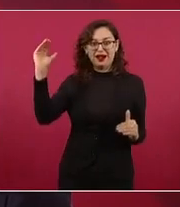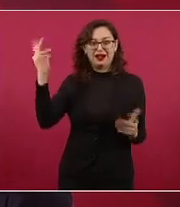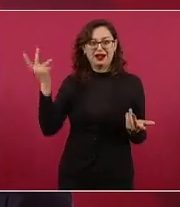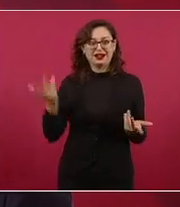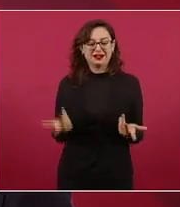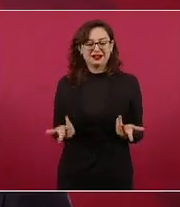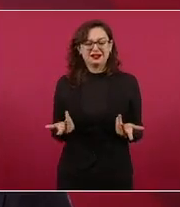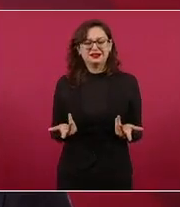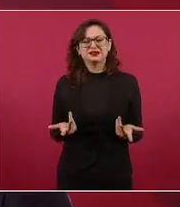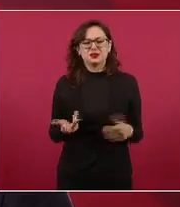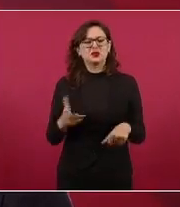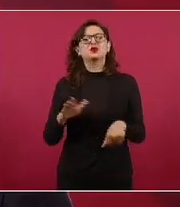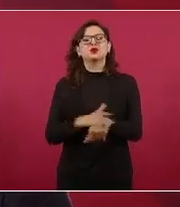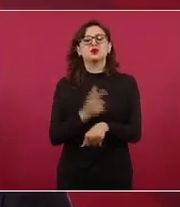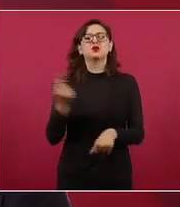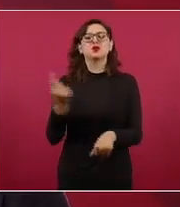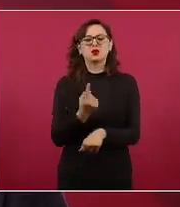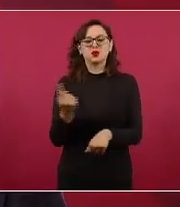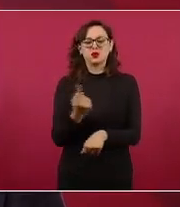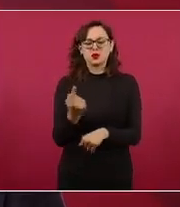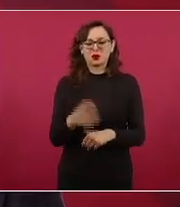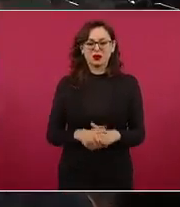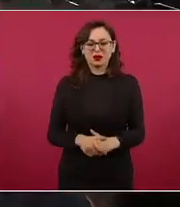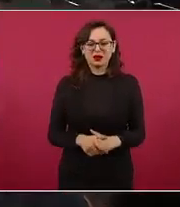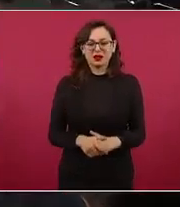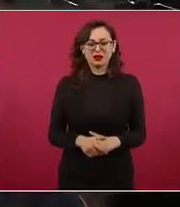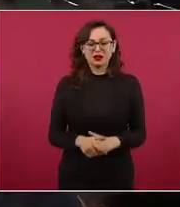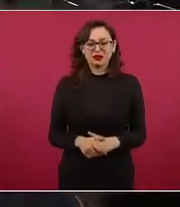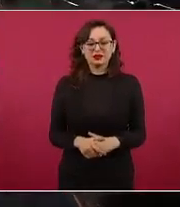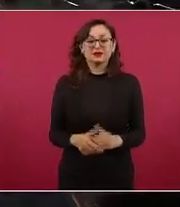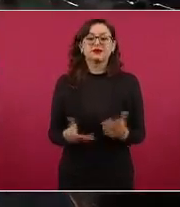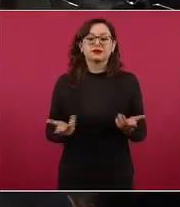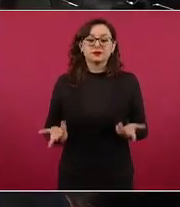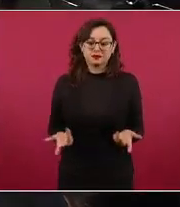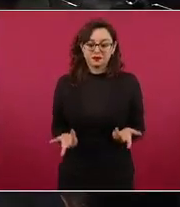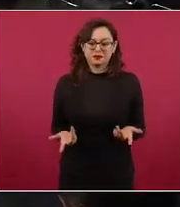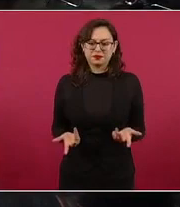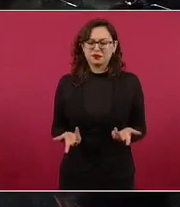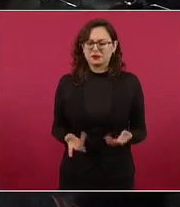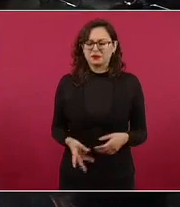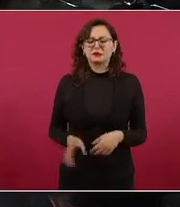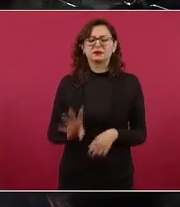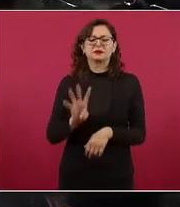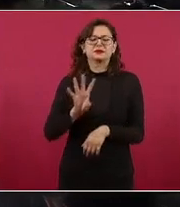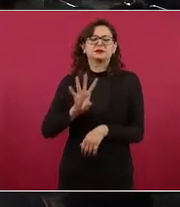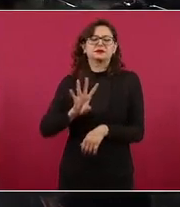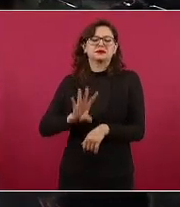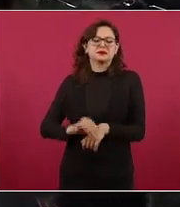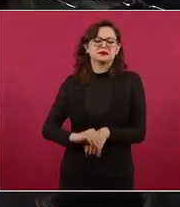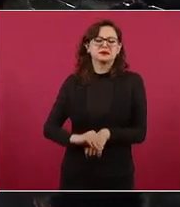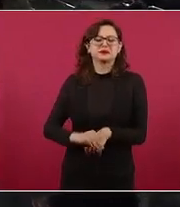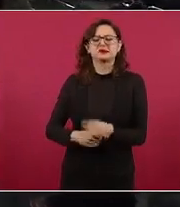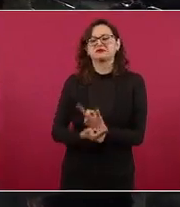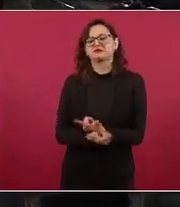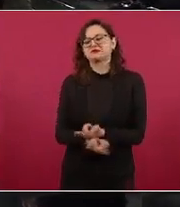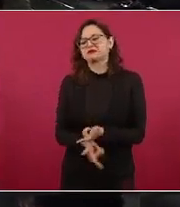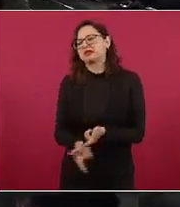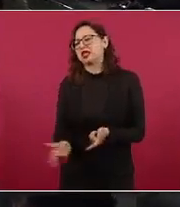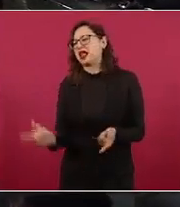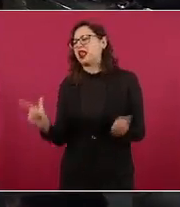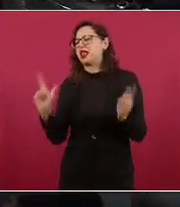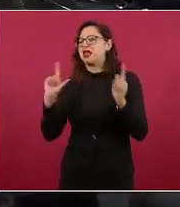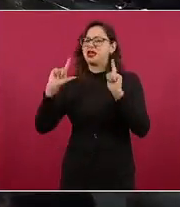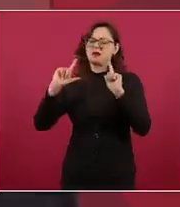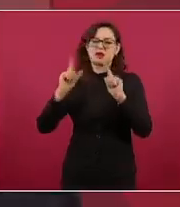¿por qué? porque al dejar en libertad a los desarrolladores